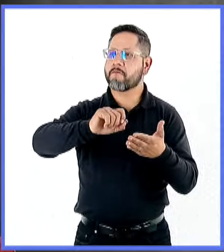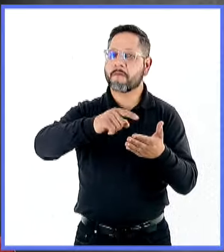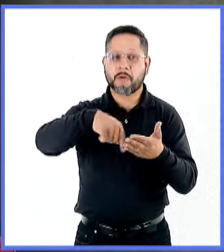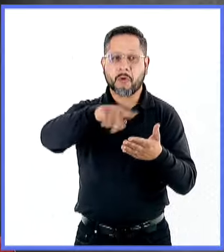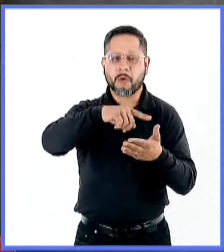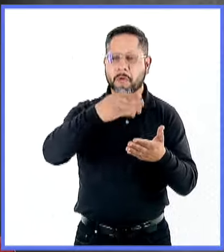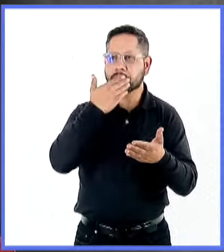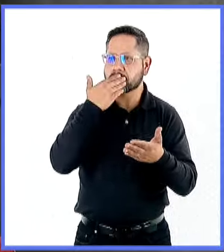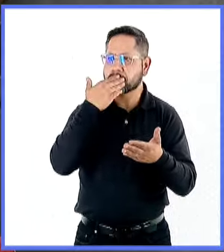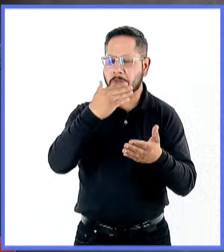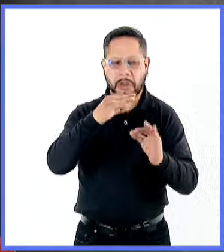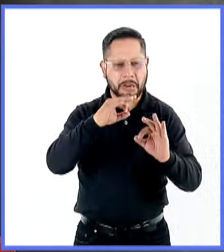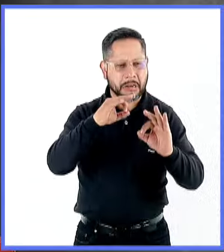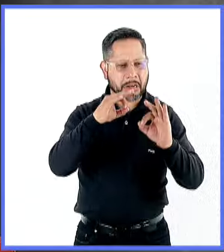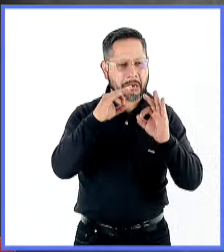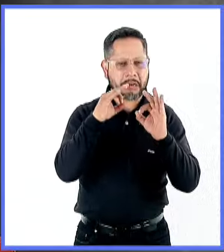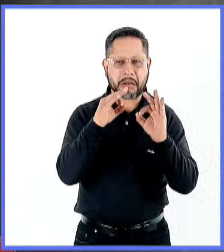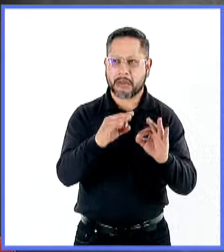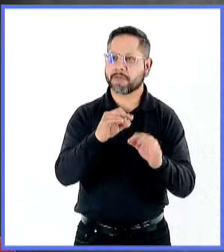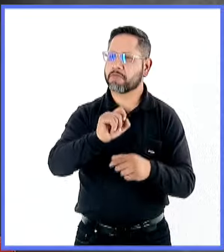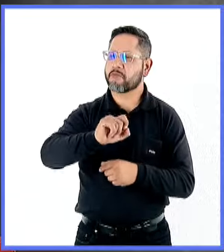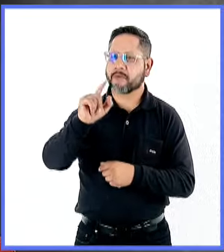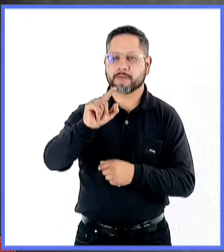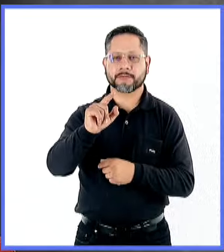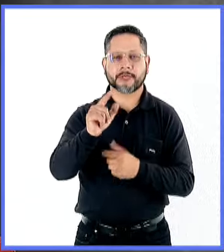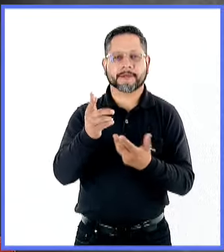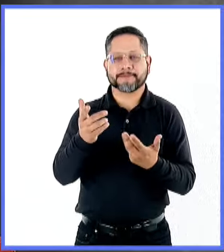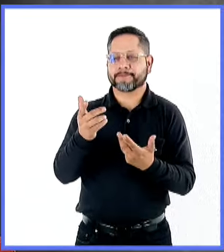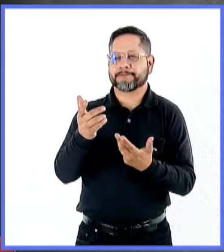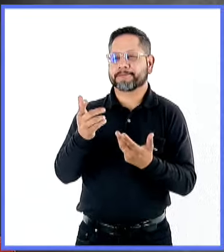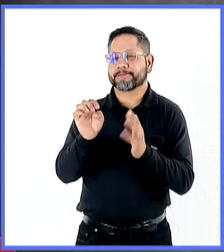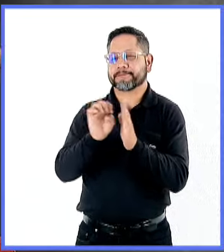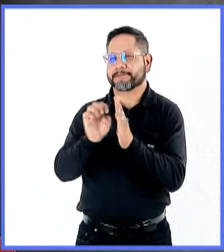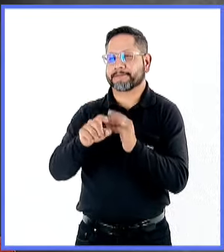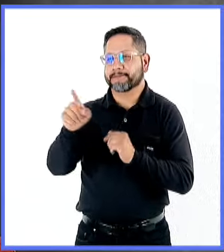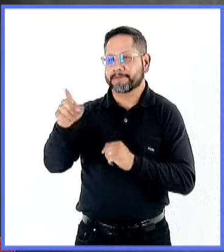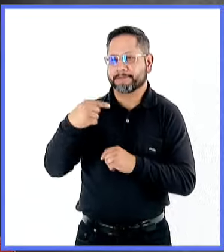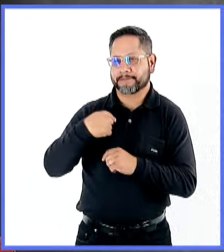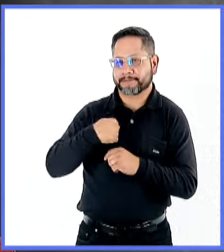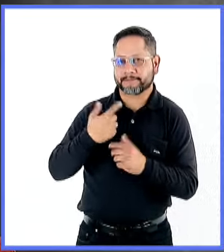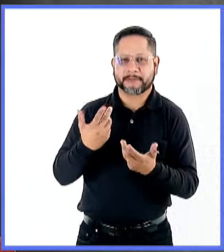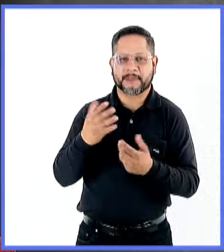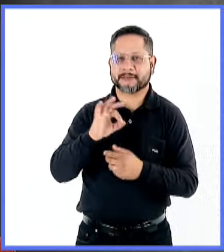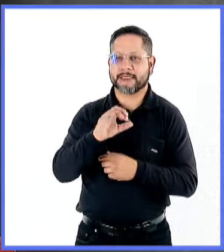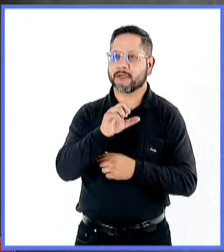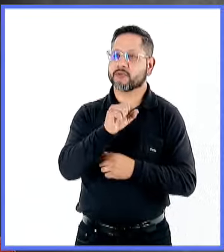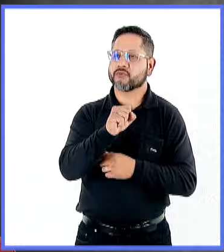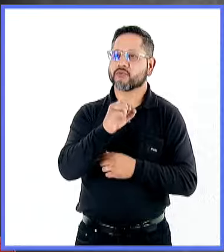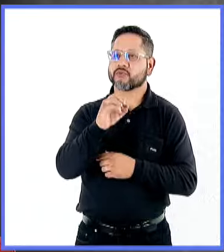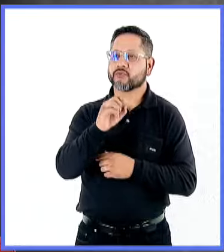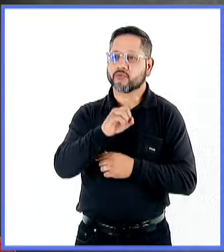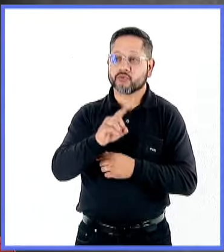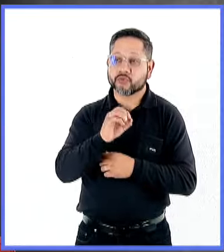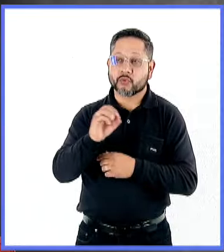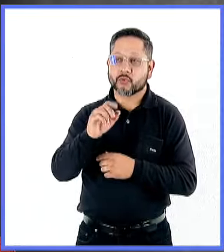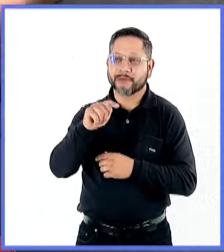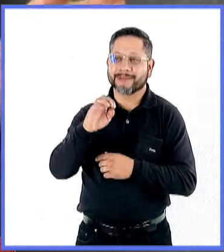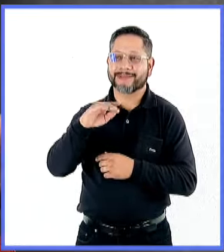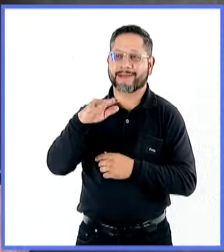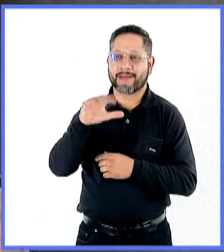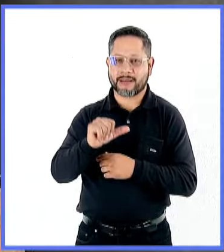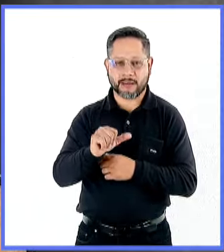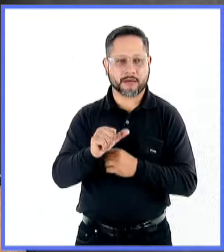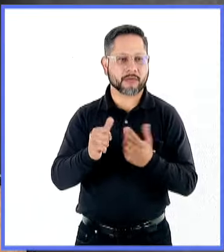Seguramente nosotros no leemos libros de zootecnia o de contaduría y administración